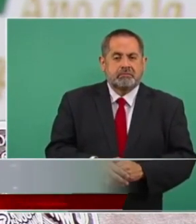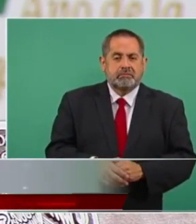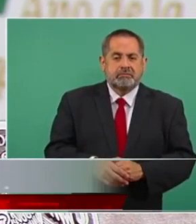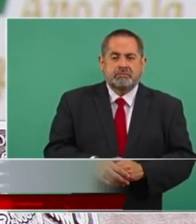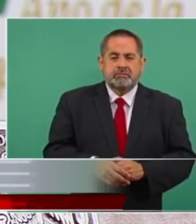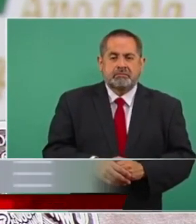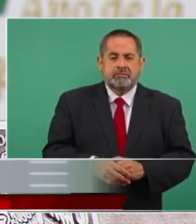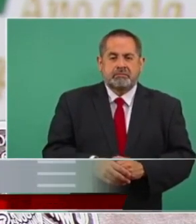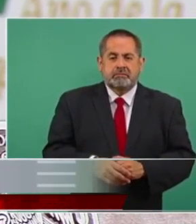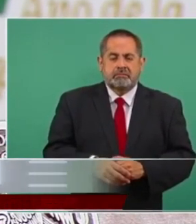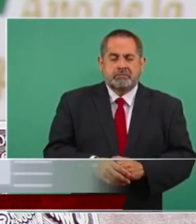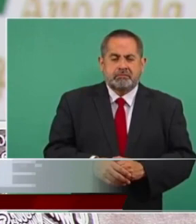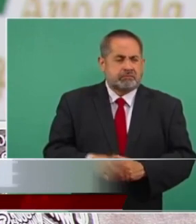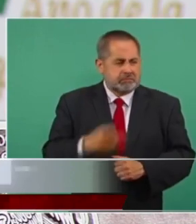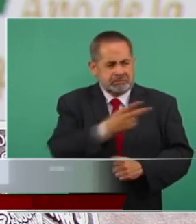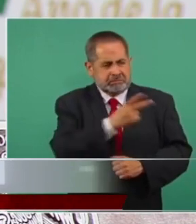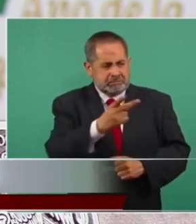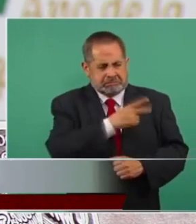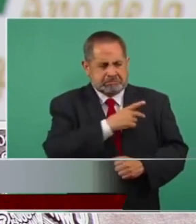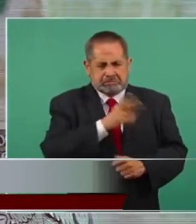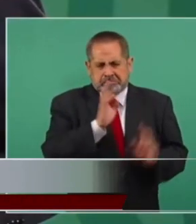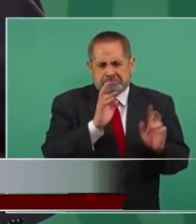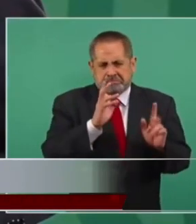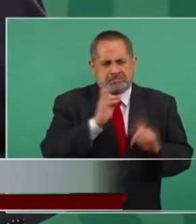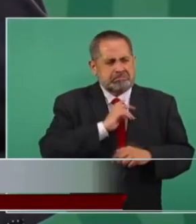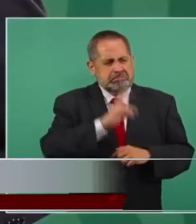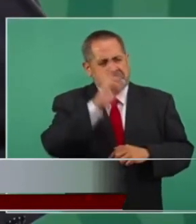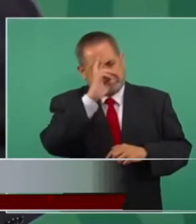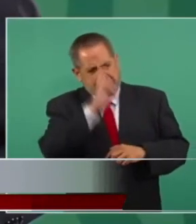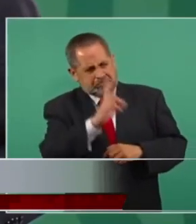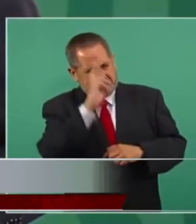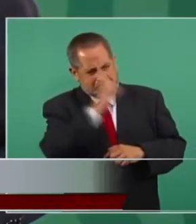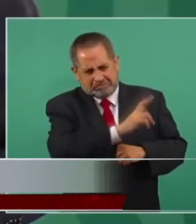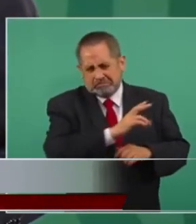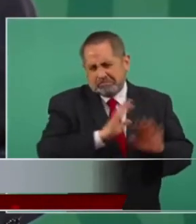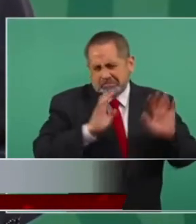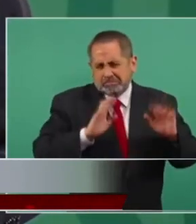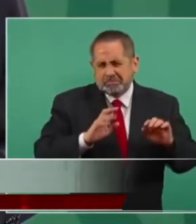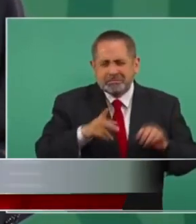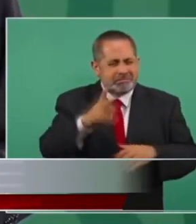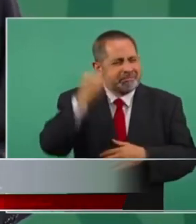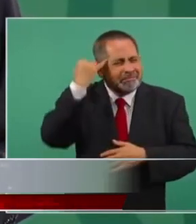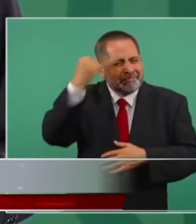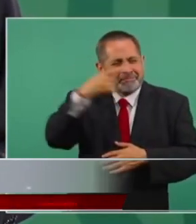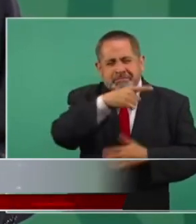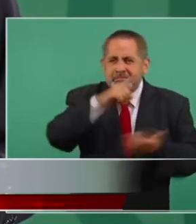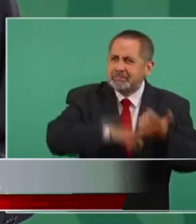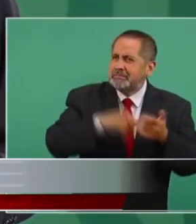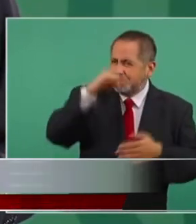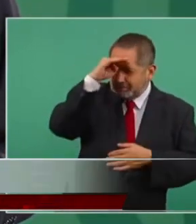lo respeto a los dos pero imagínense ese pensamiento